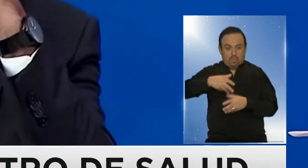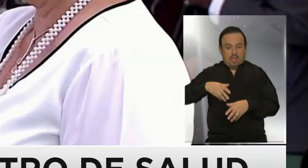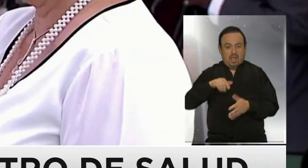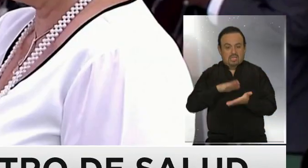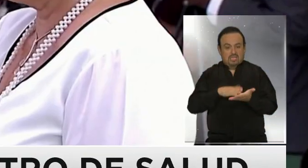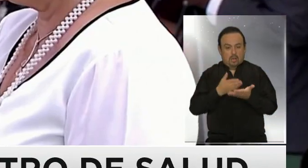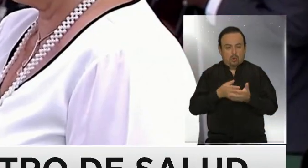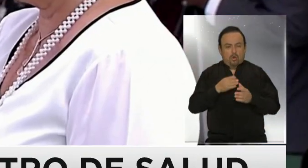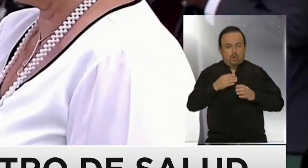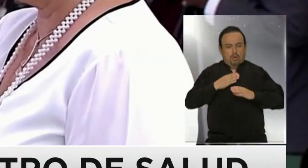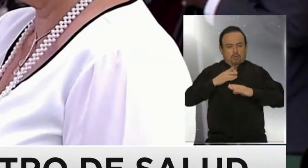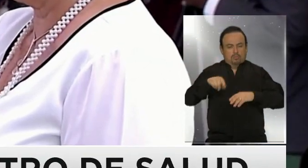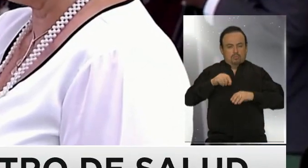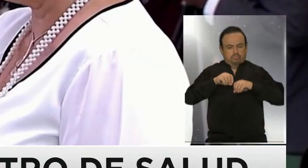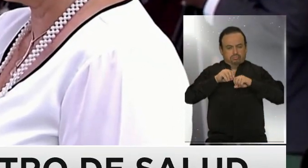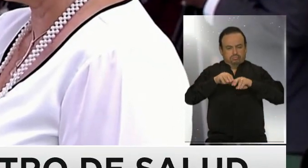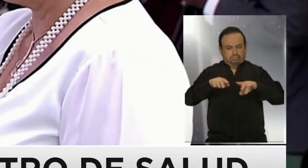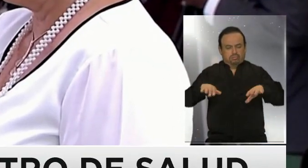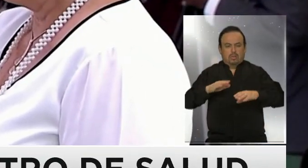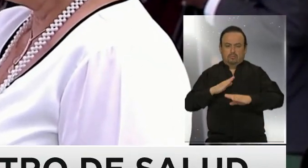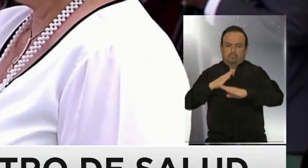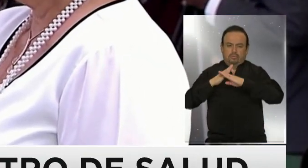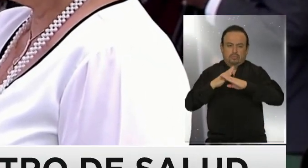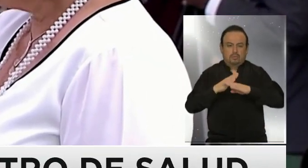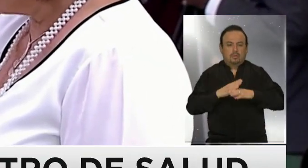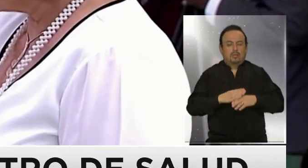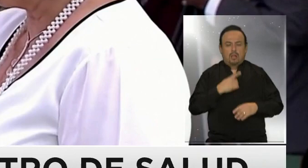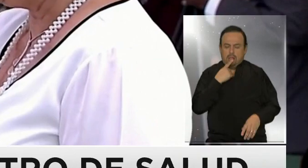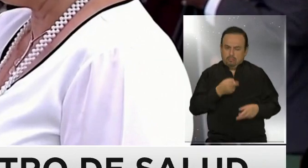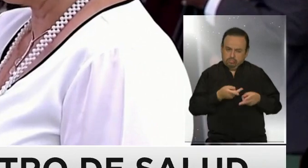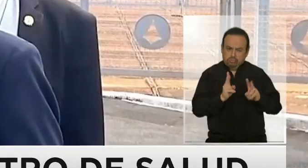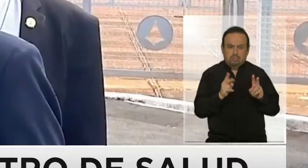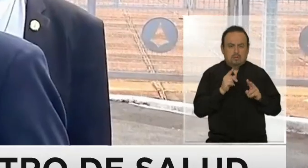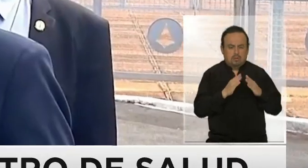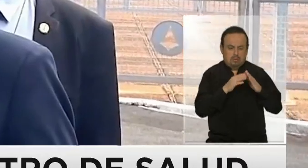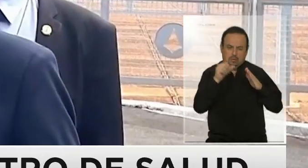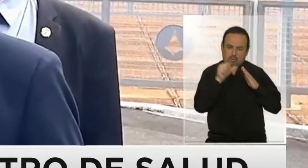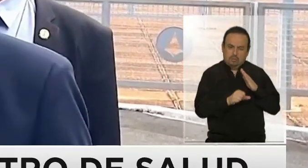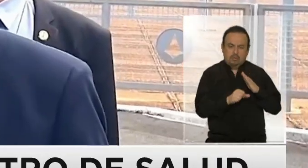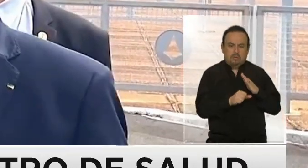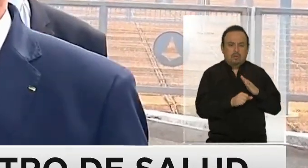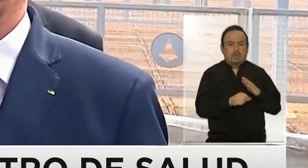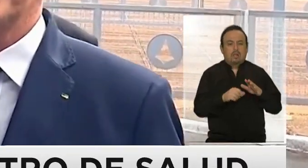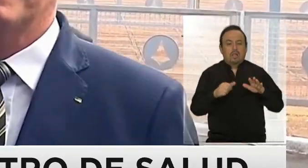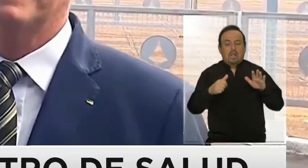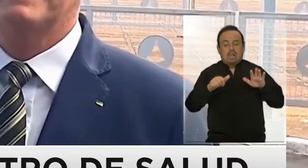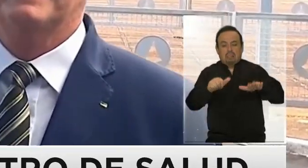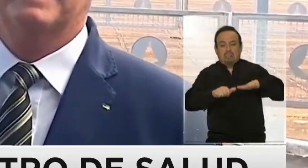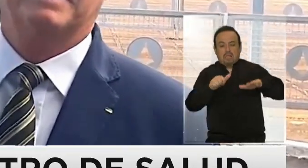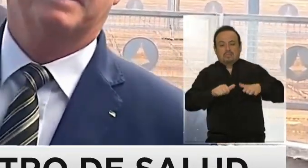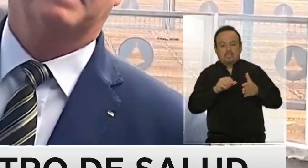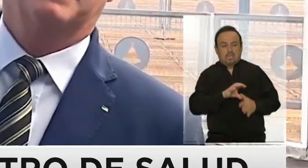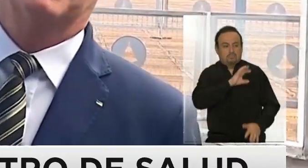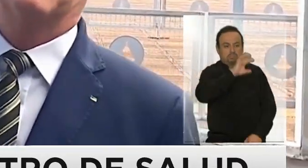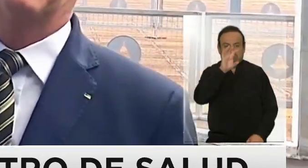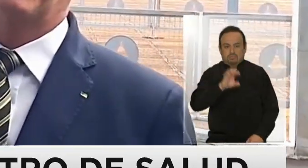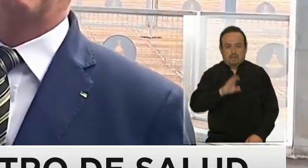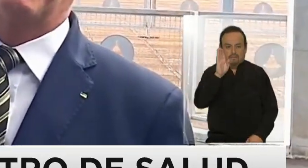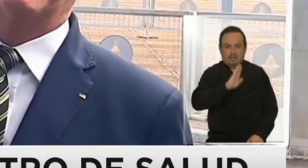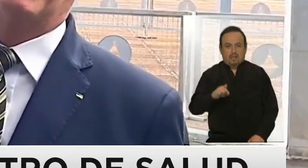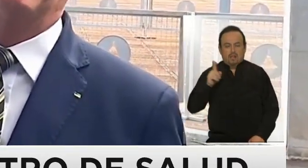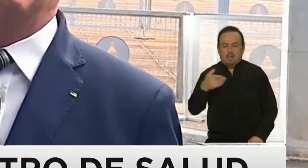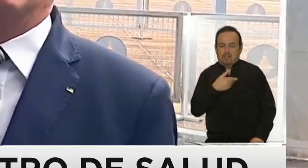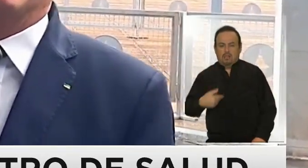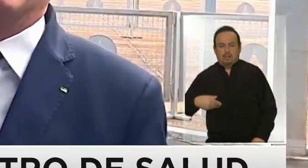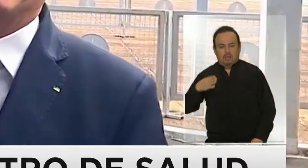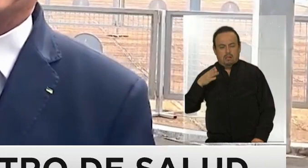Salud en la lucha contra el COVID-19 y avalara las cuarentenas decretadas hasta ahora por 16 estados en Brasil. En contraparte Bolsonaro